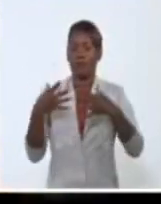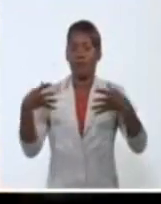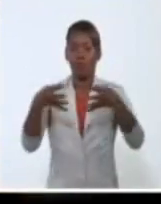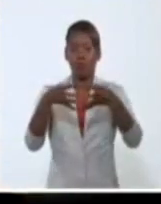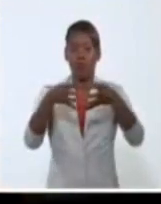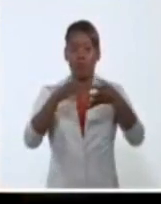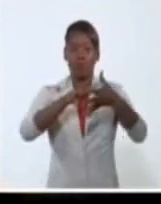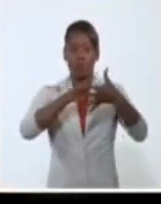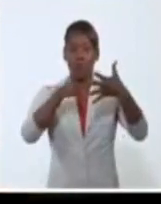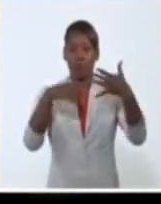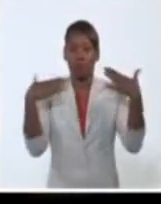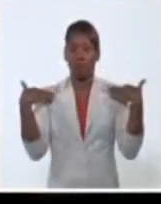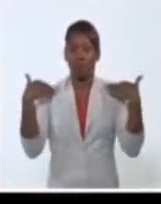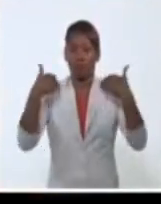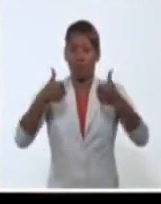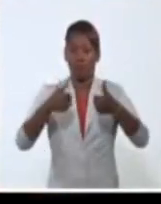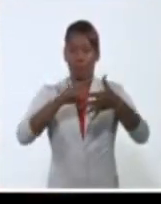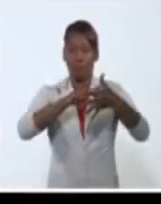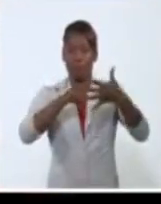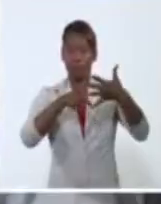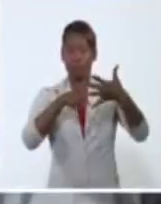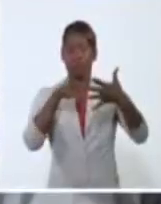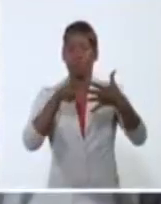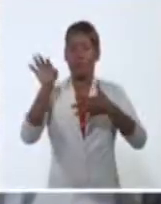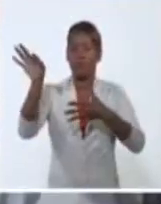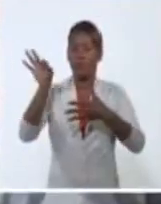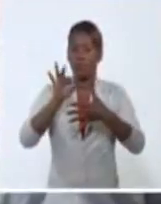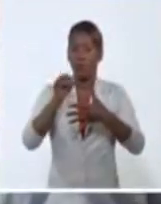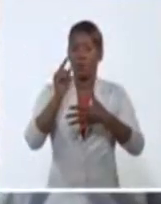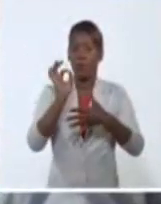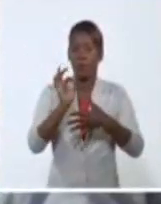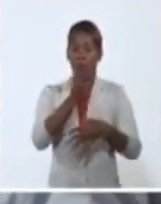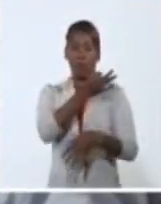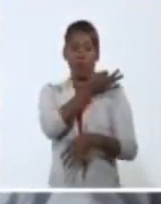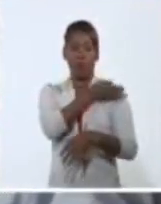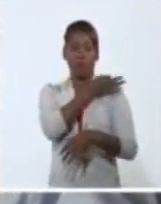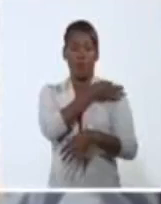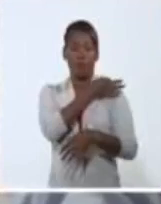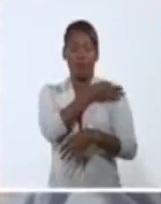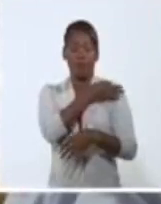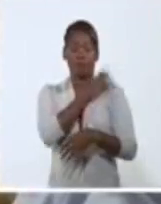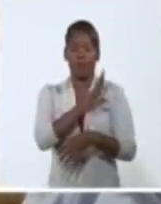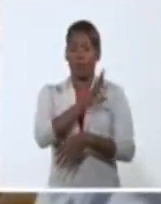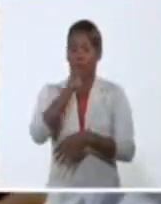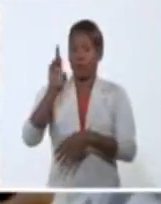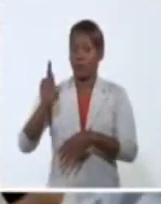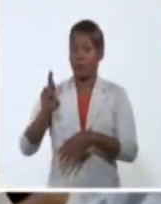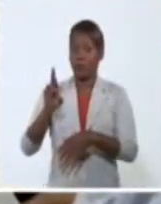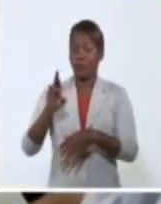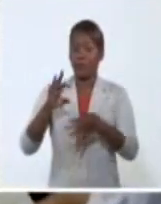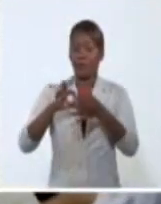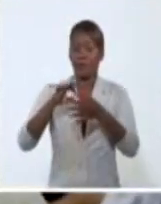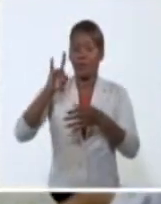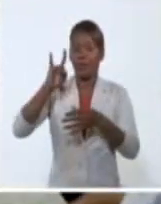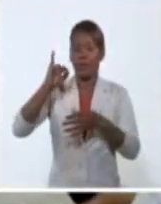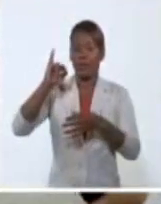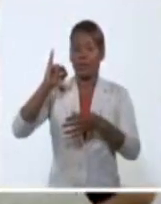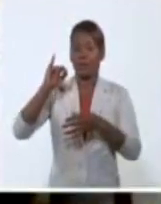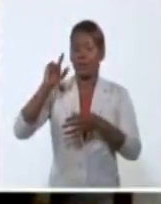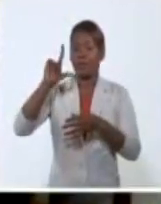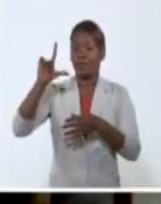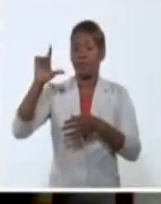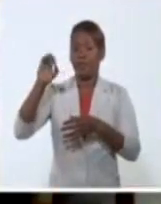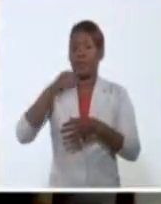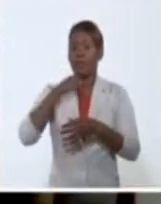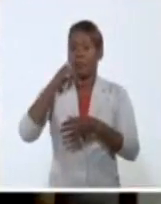INDER, que invitó al comandante de la Revolución, Guillermo García Frías, y a diplomáticos cubanos que han trabajado en Colombia